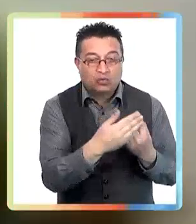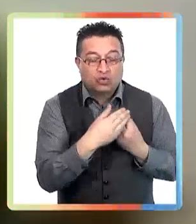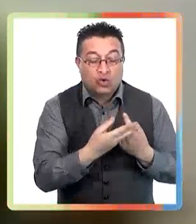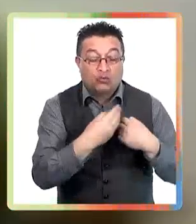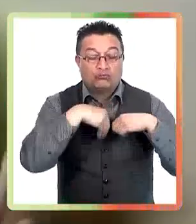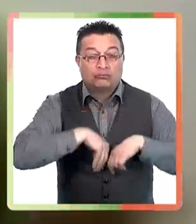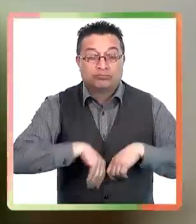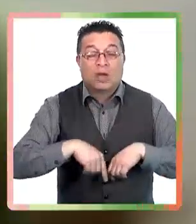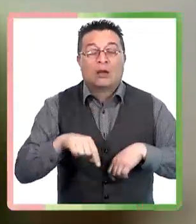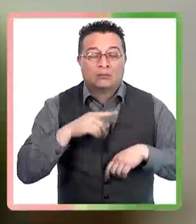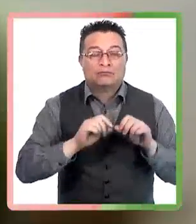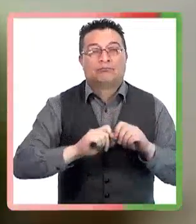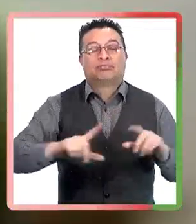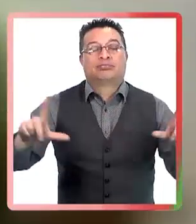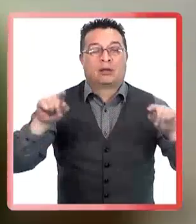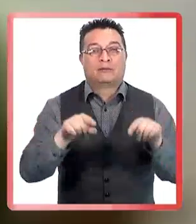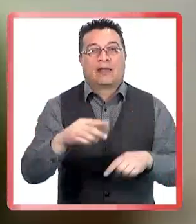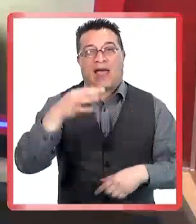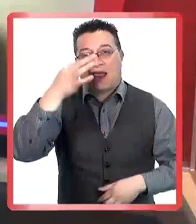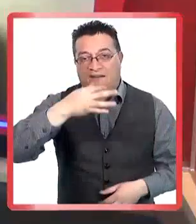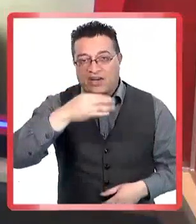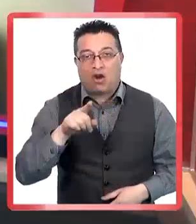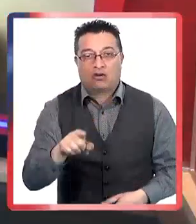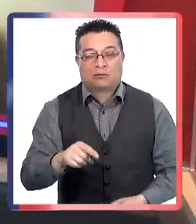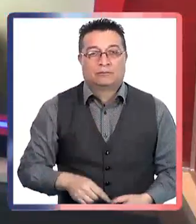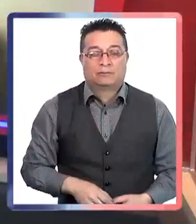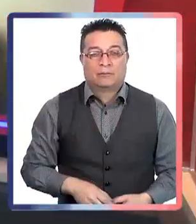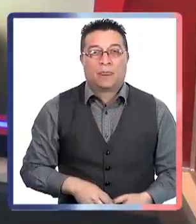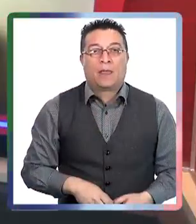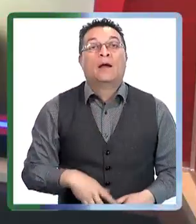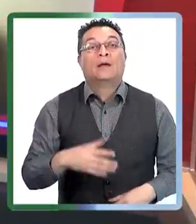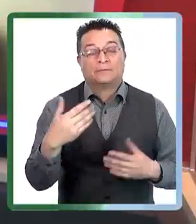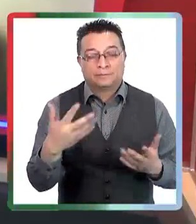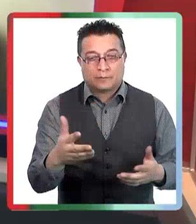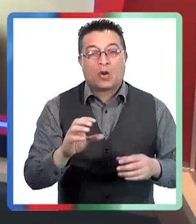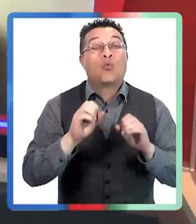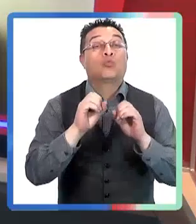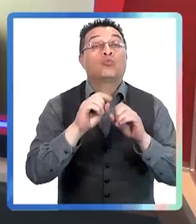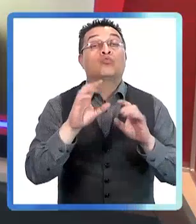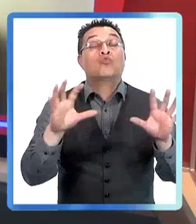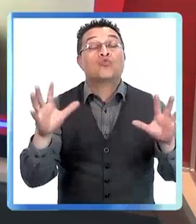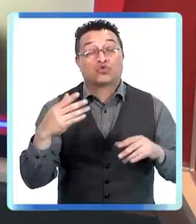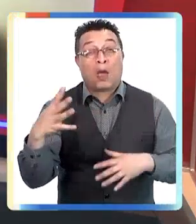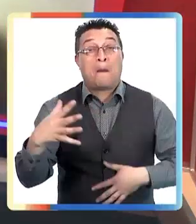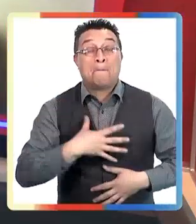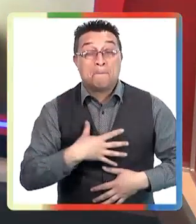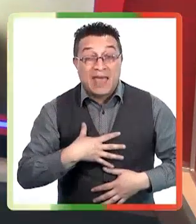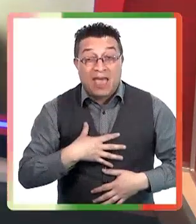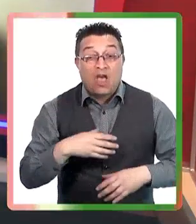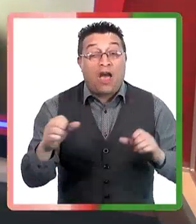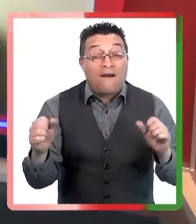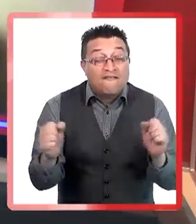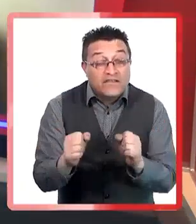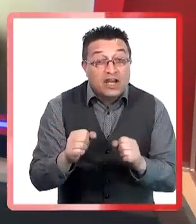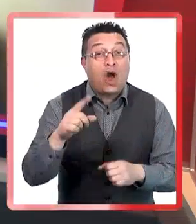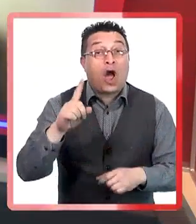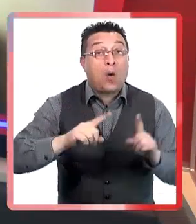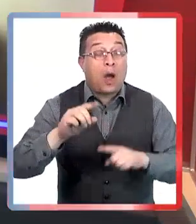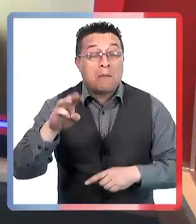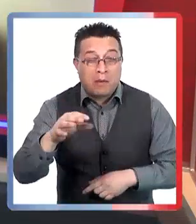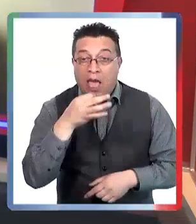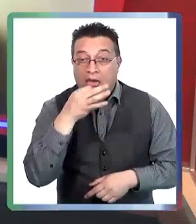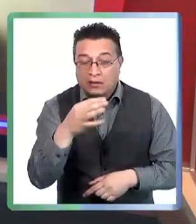los síntomas típicos catarrales de un refrión. Y las mamás le tienen mucho miedo al frío y entonces surge